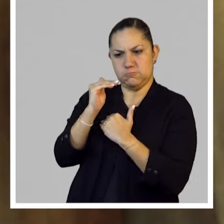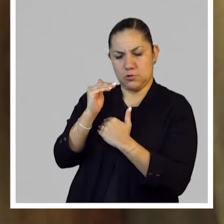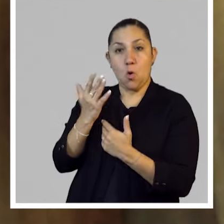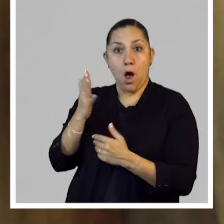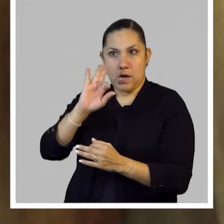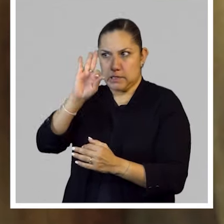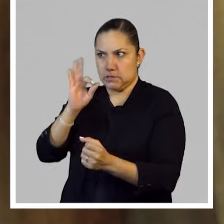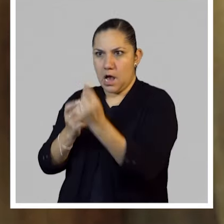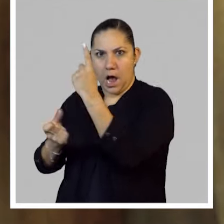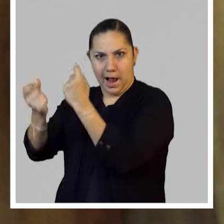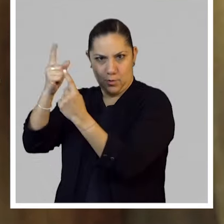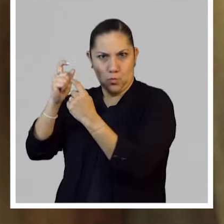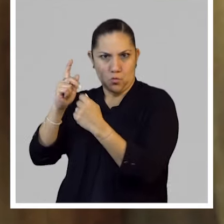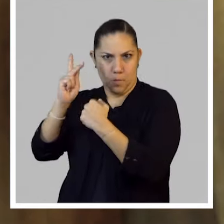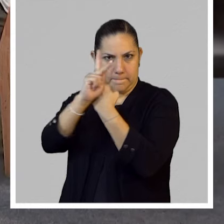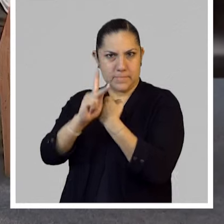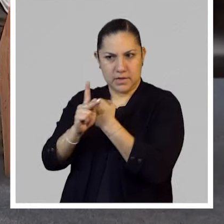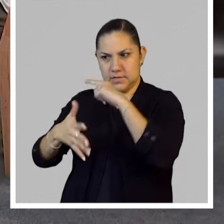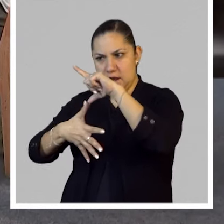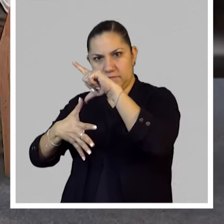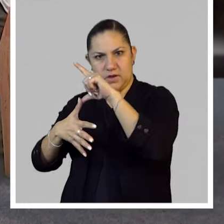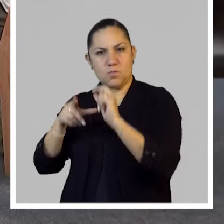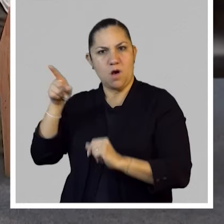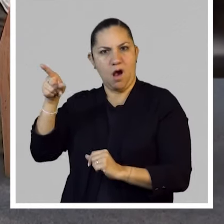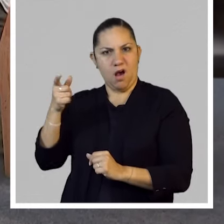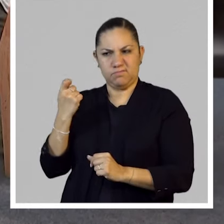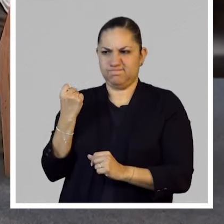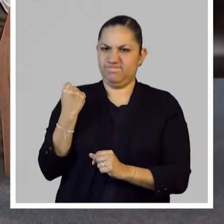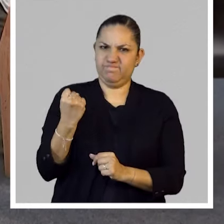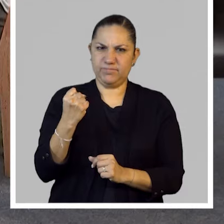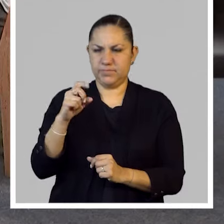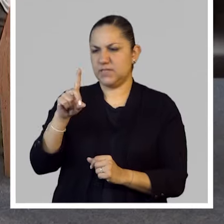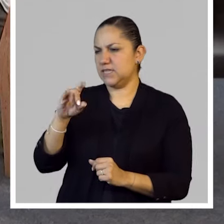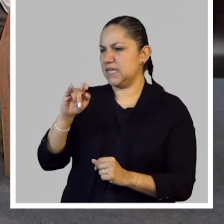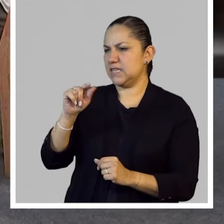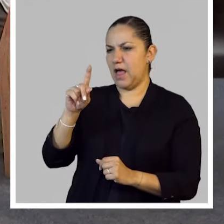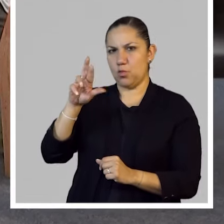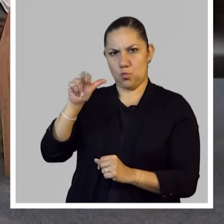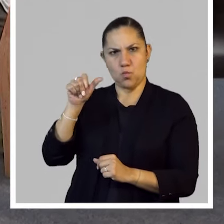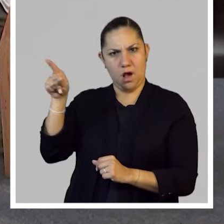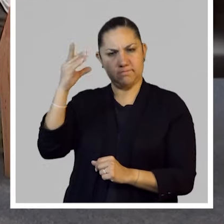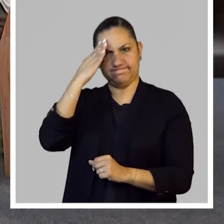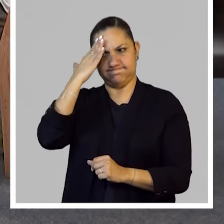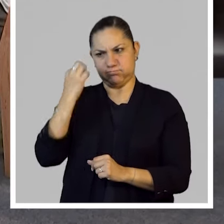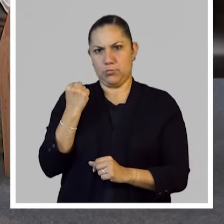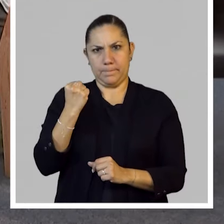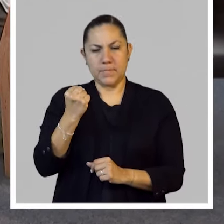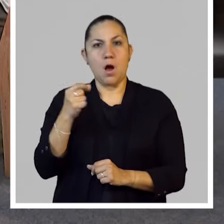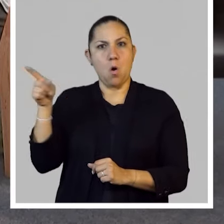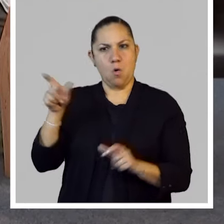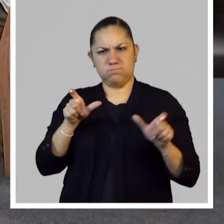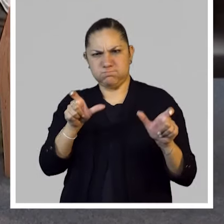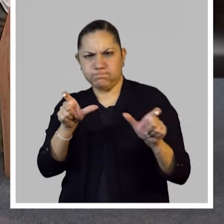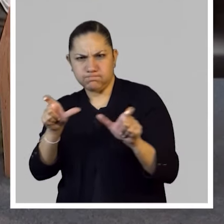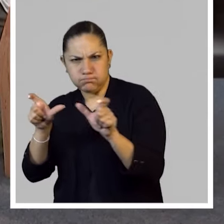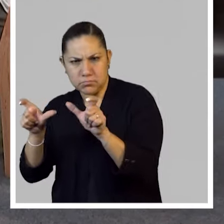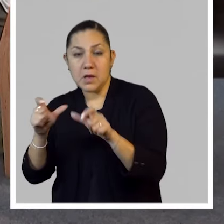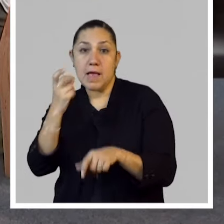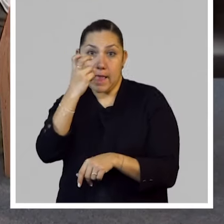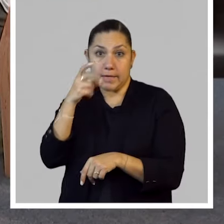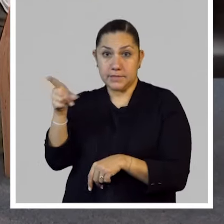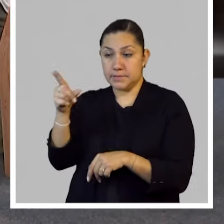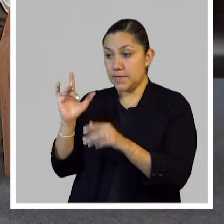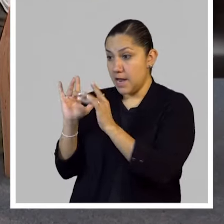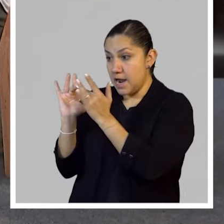de dictaduras, ¿no? En algunos países latinoamericanos o me imagino situaciones así opresivas y a través de esta red